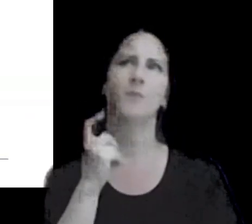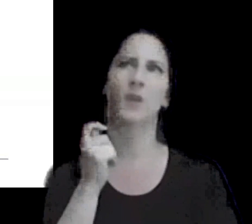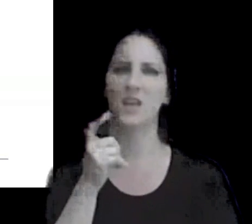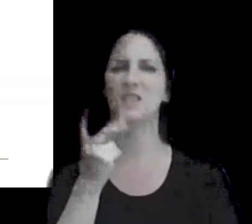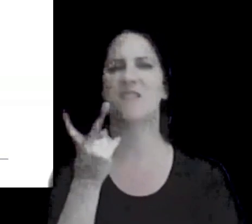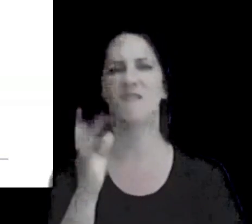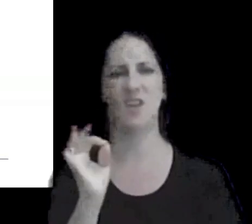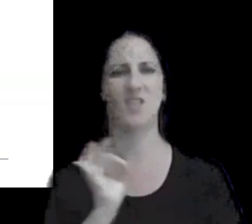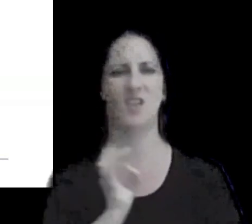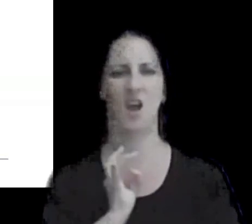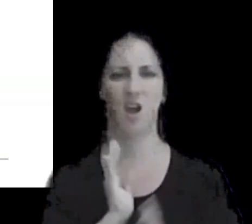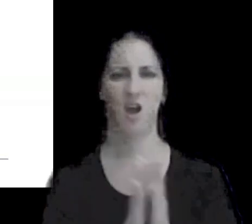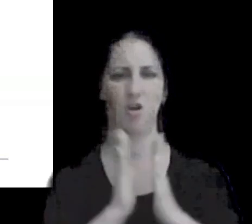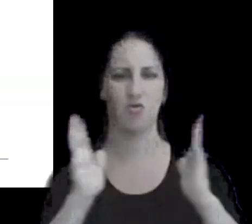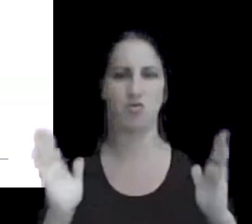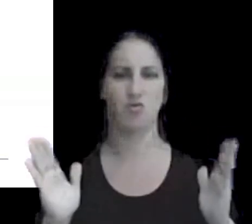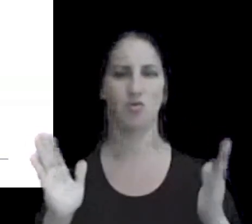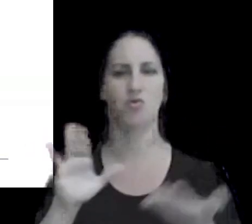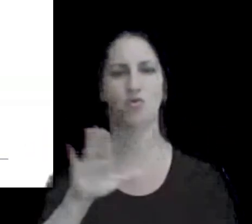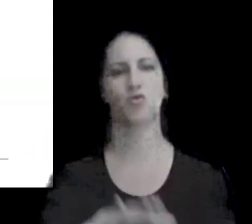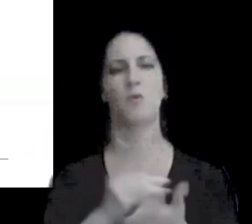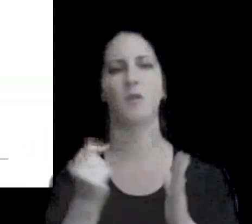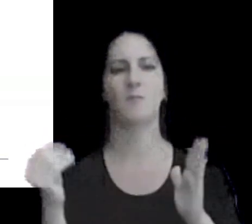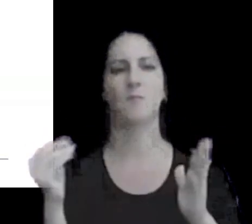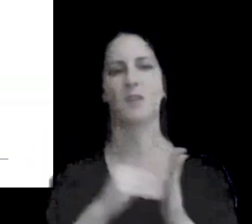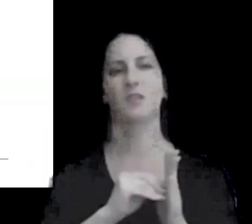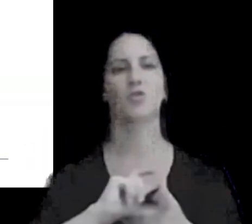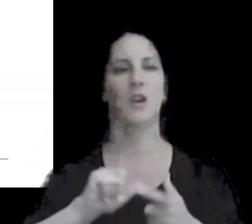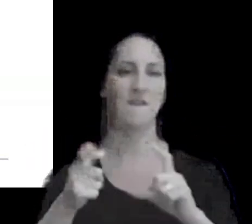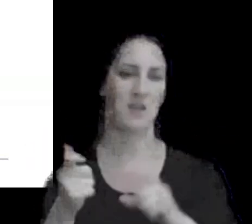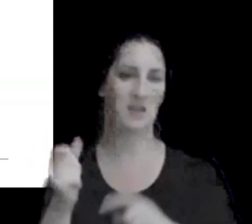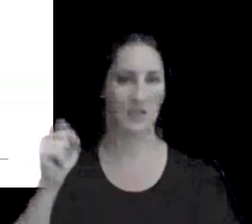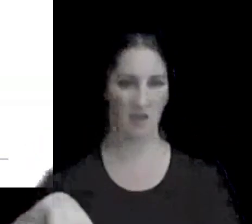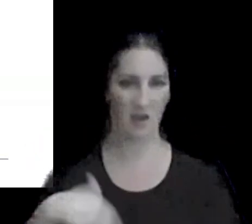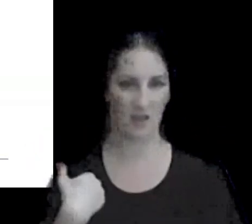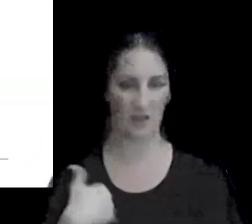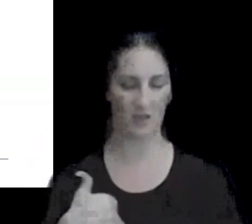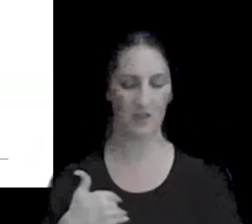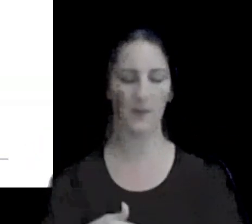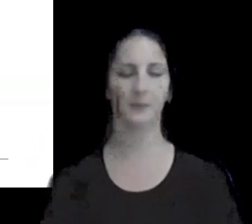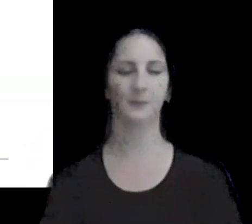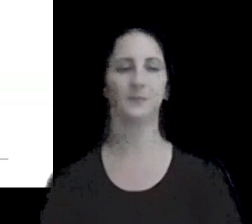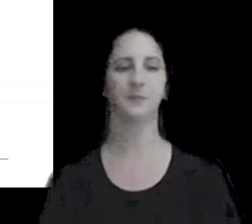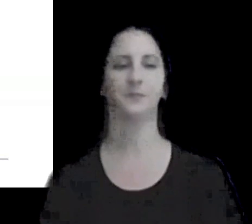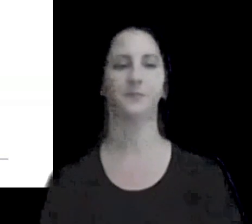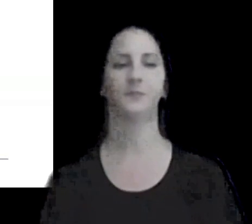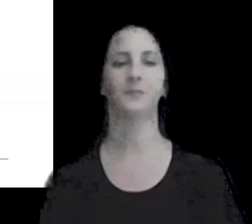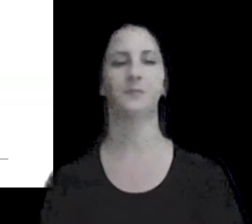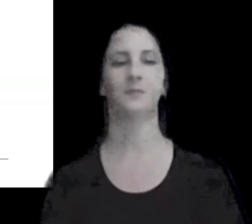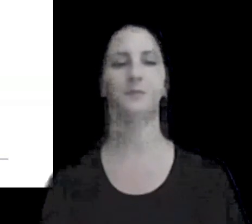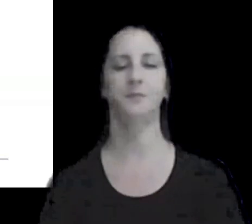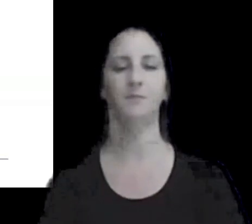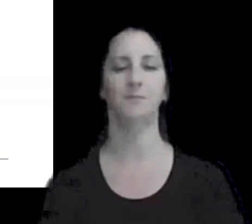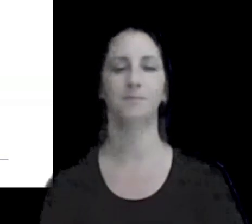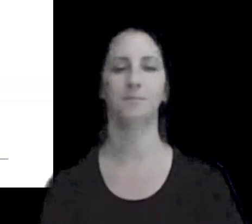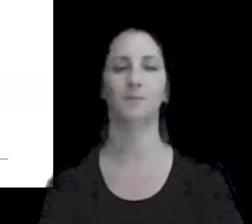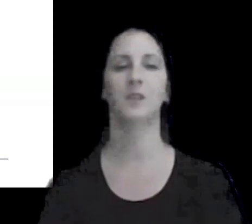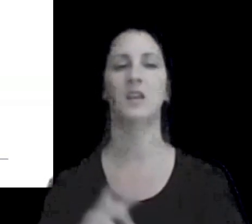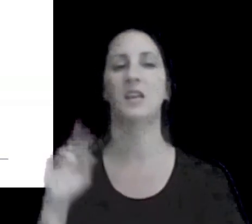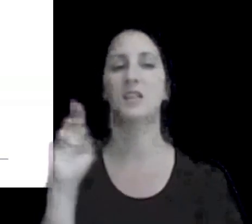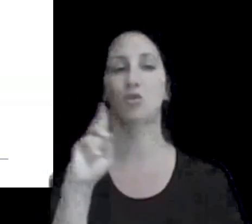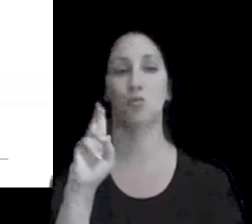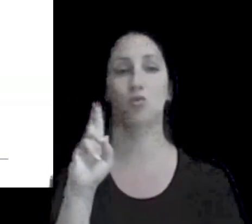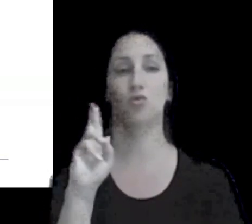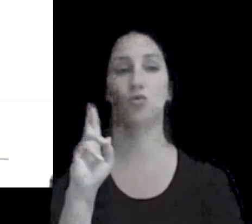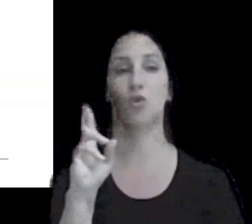20 años en materia de precio de transferencia en el país y que es la resolución